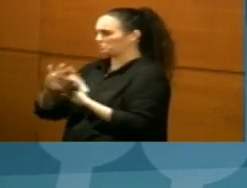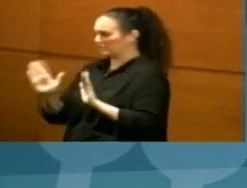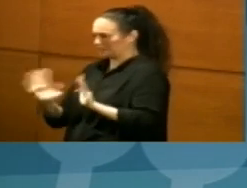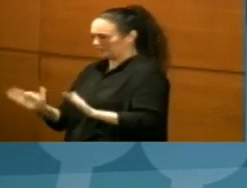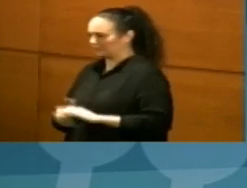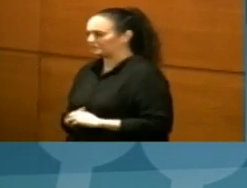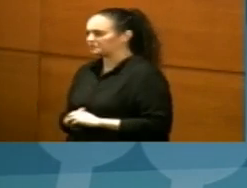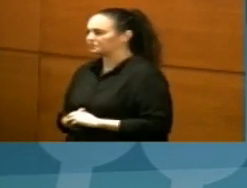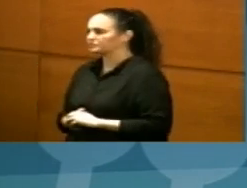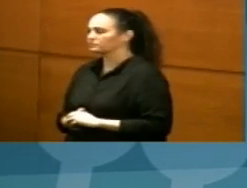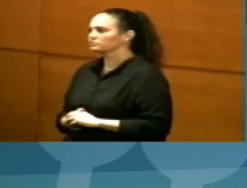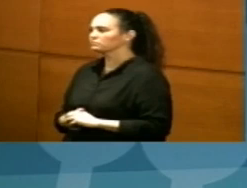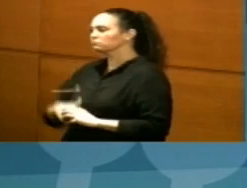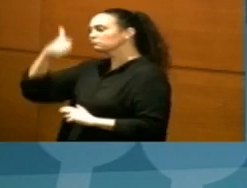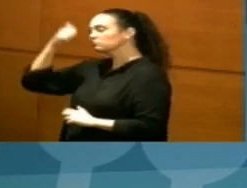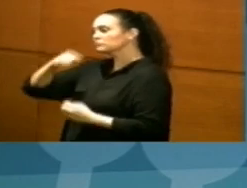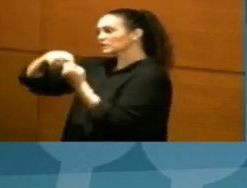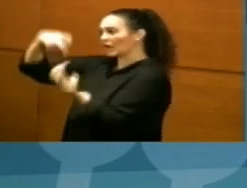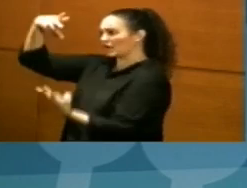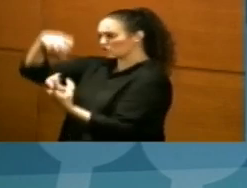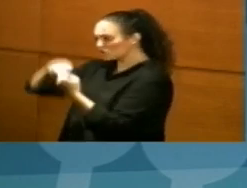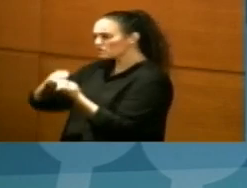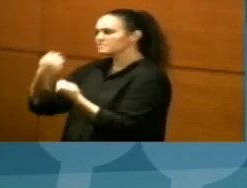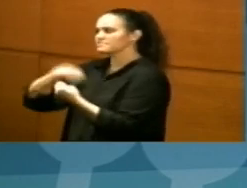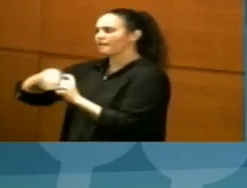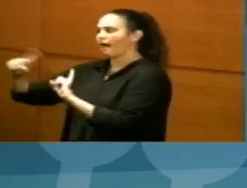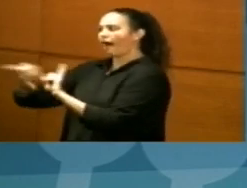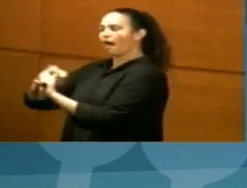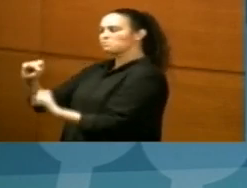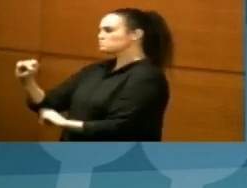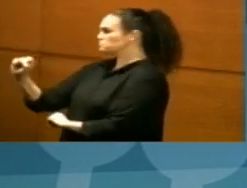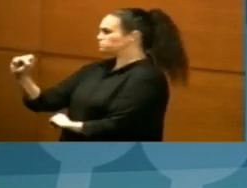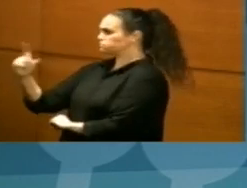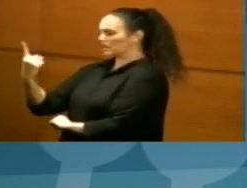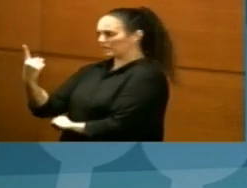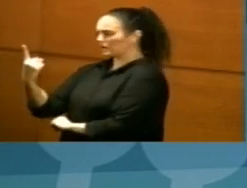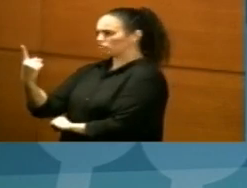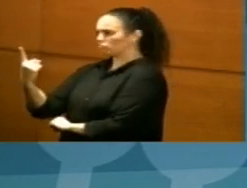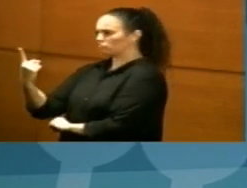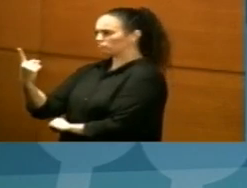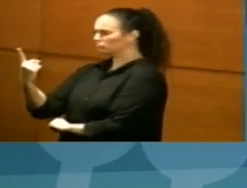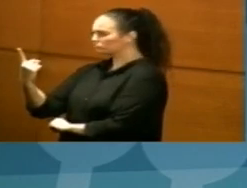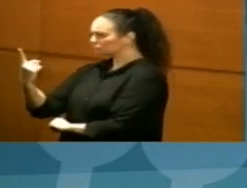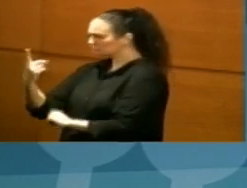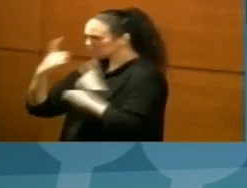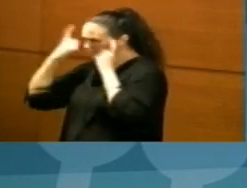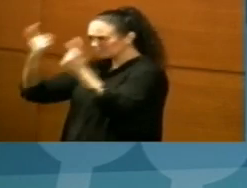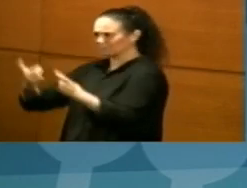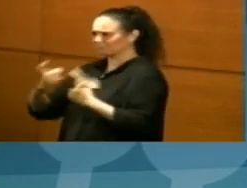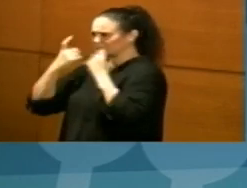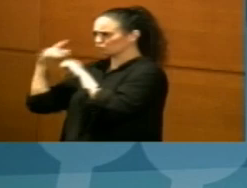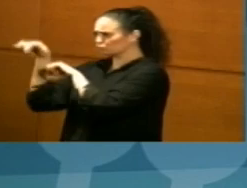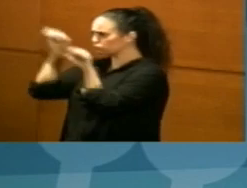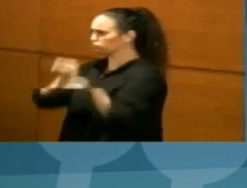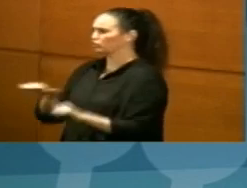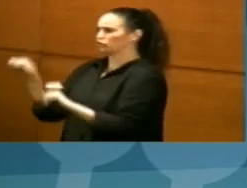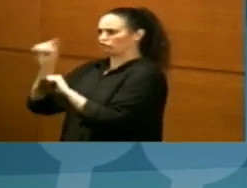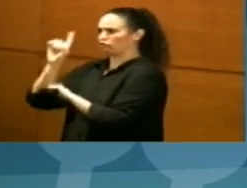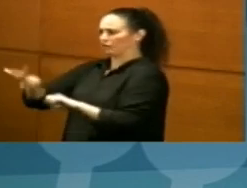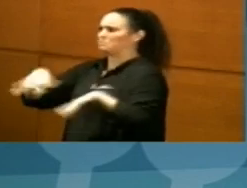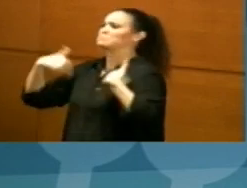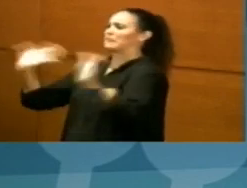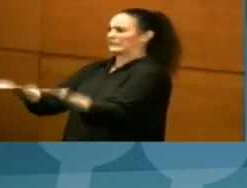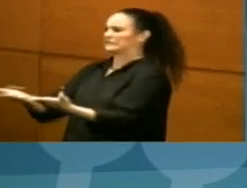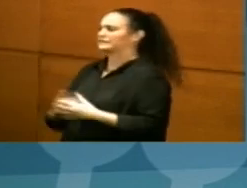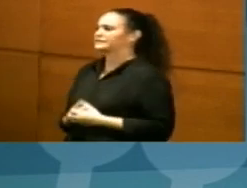Desde el hospital de Universidad de Árabe, en el momento de identificarse el primer caso, hemos tomado todas las medidas de protección e incluso hemos ido más allá con las mismas.